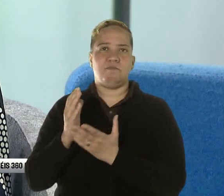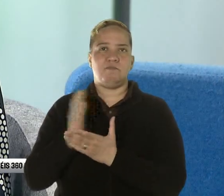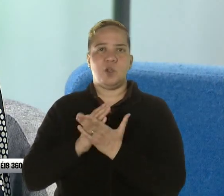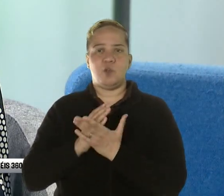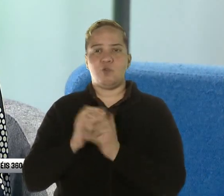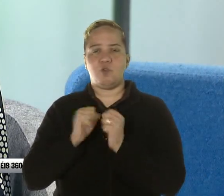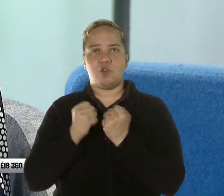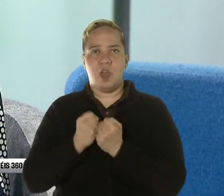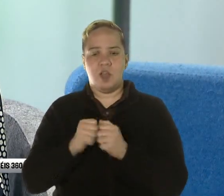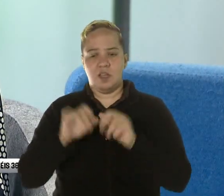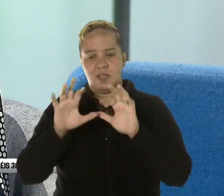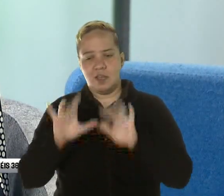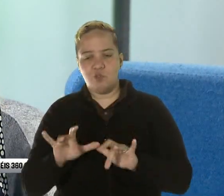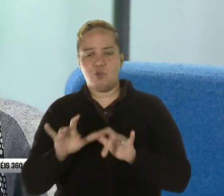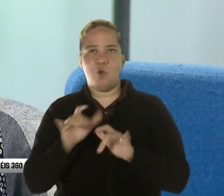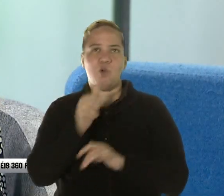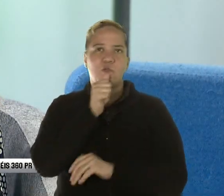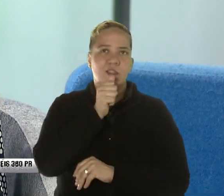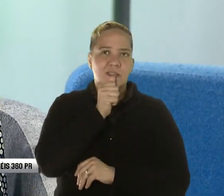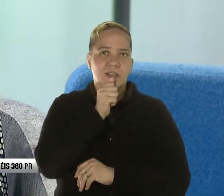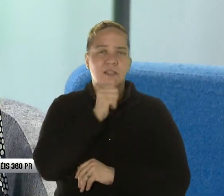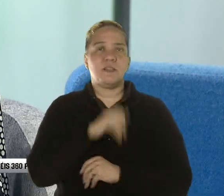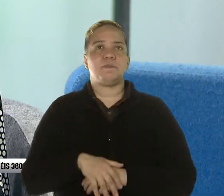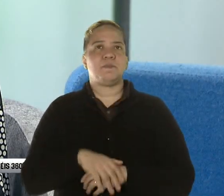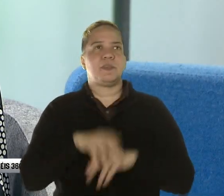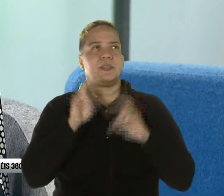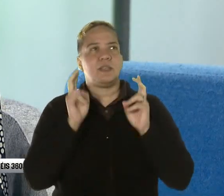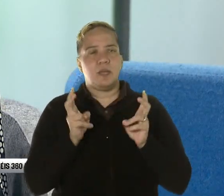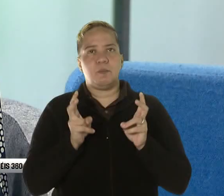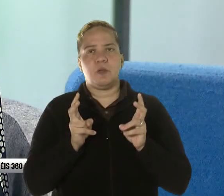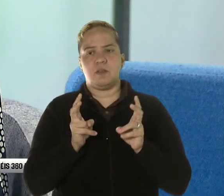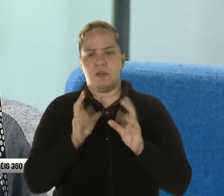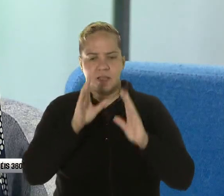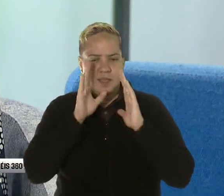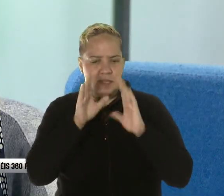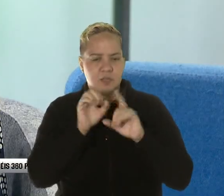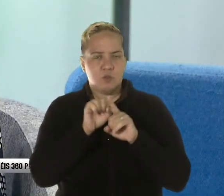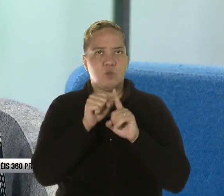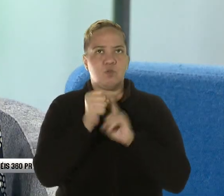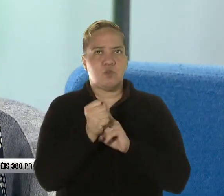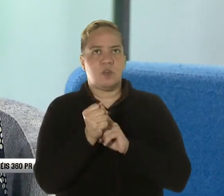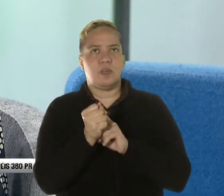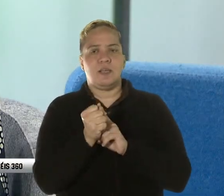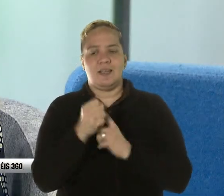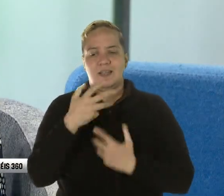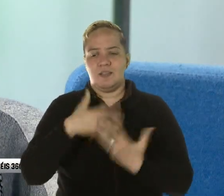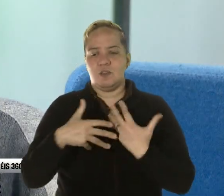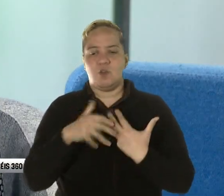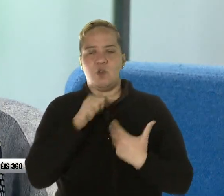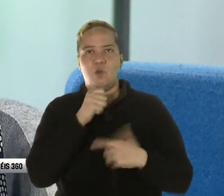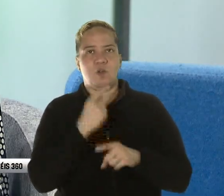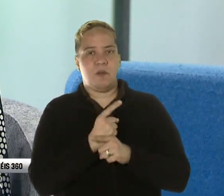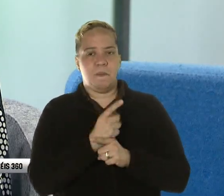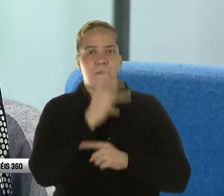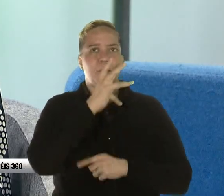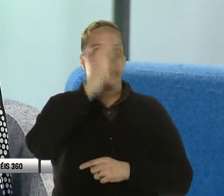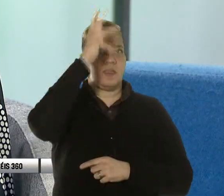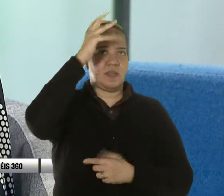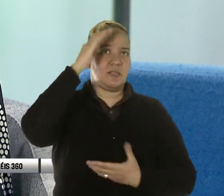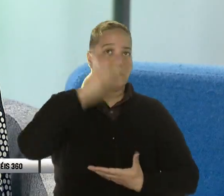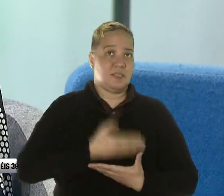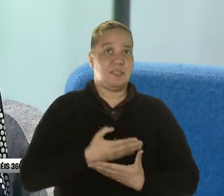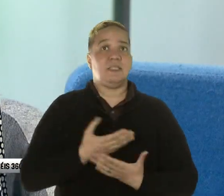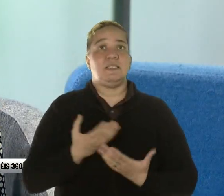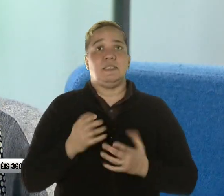redacción. El otro tema es cómo atender las situaciones de las relaciones inadecuadas entre padres e hijos, que eso es una